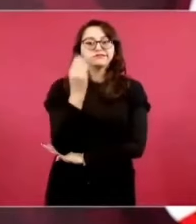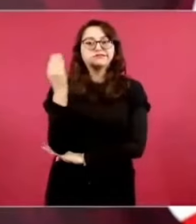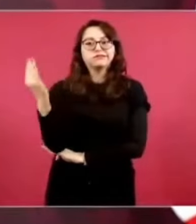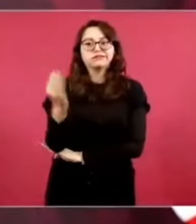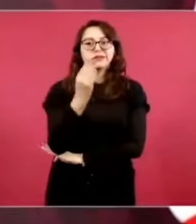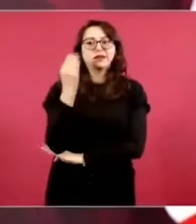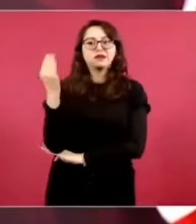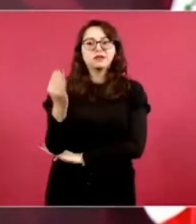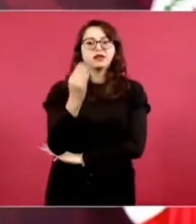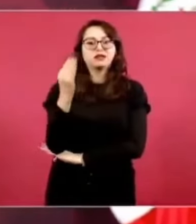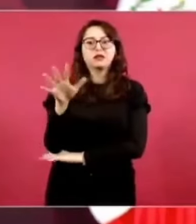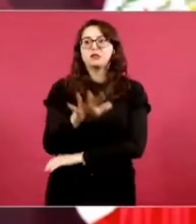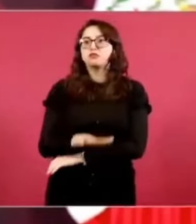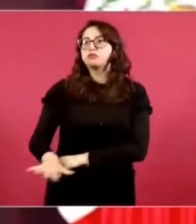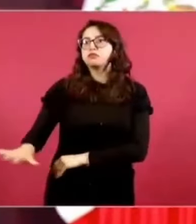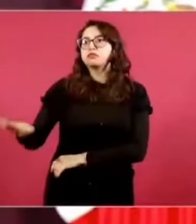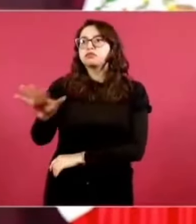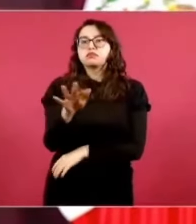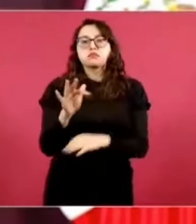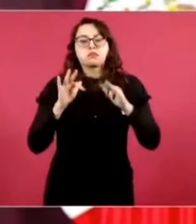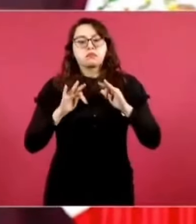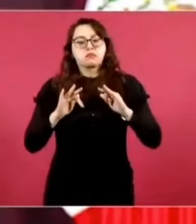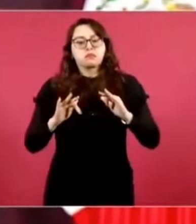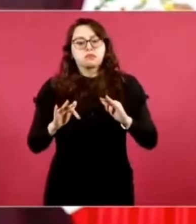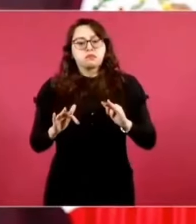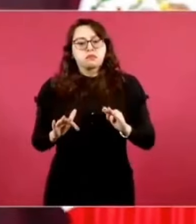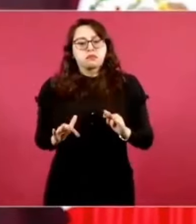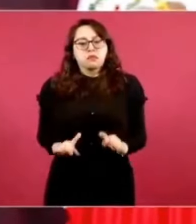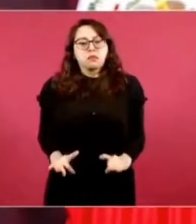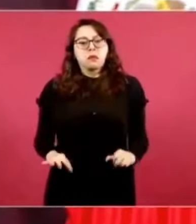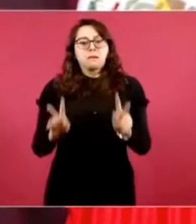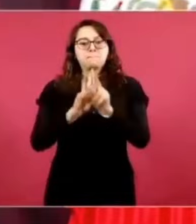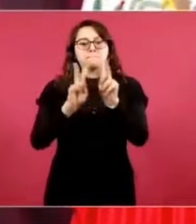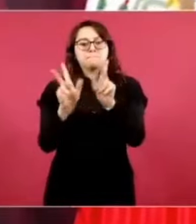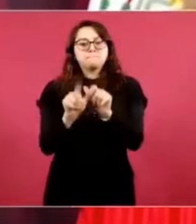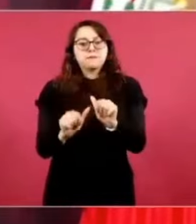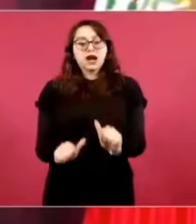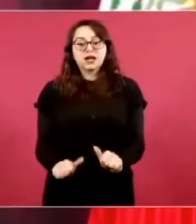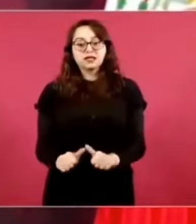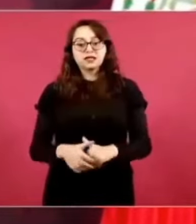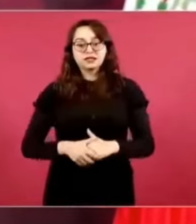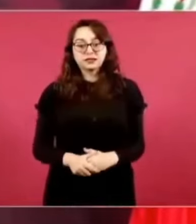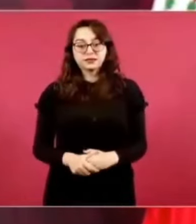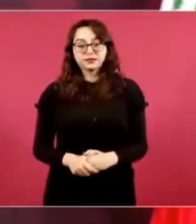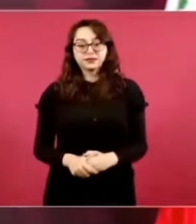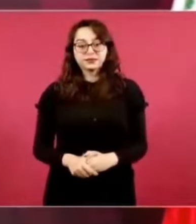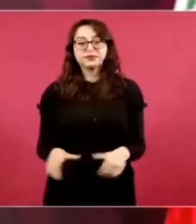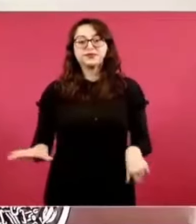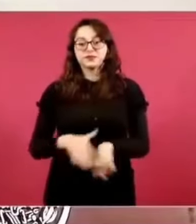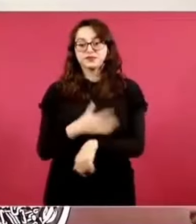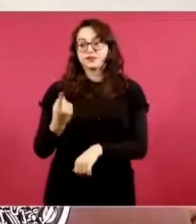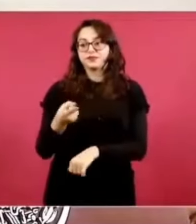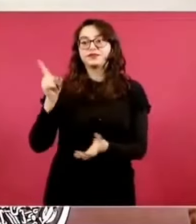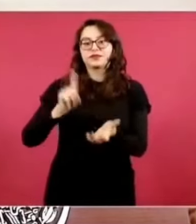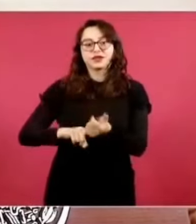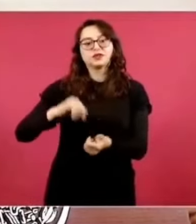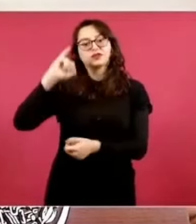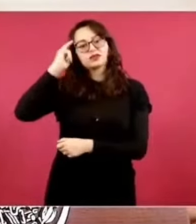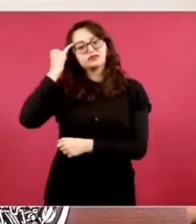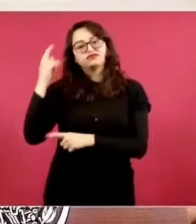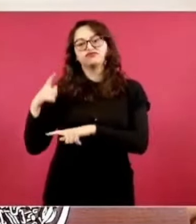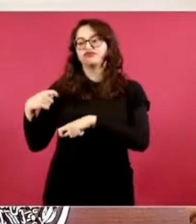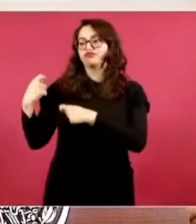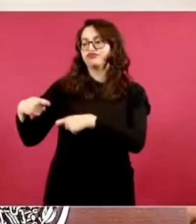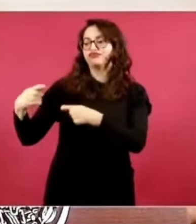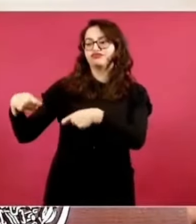que conservan tradiciones, costumbres.